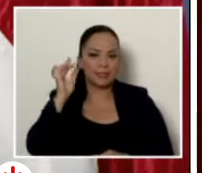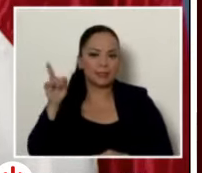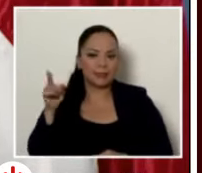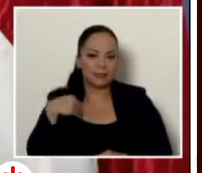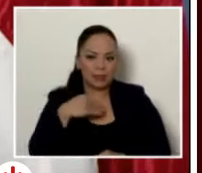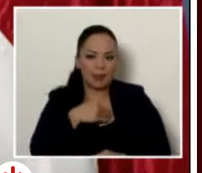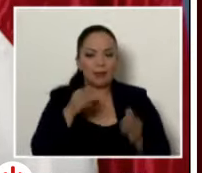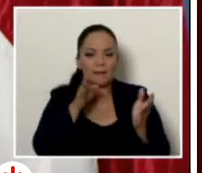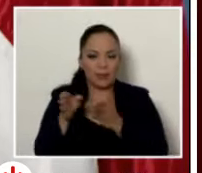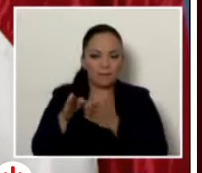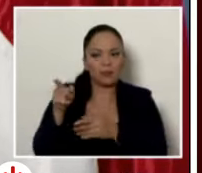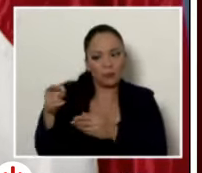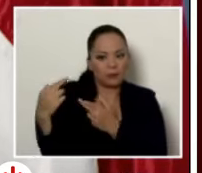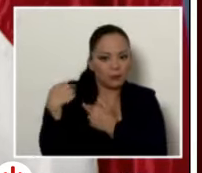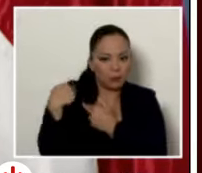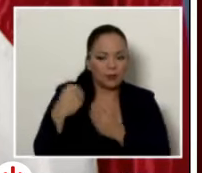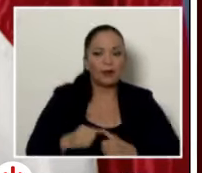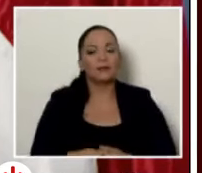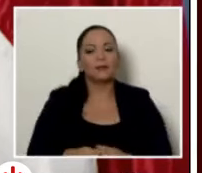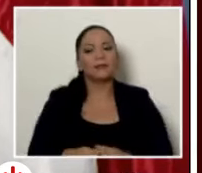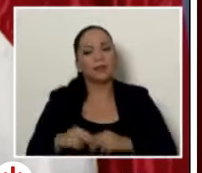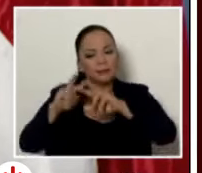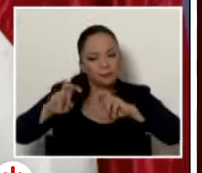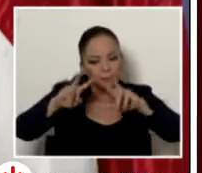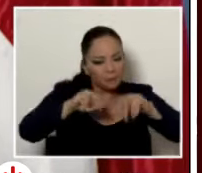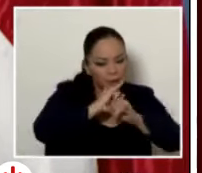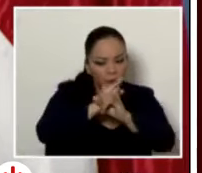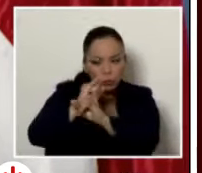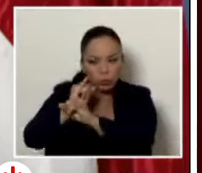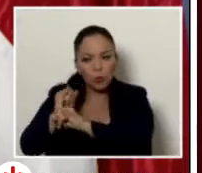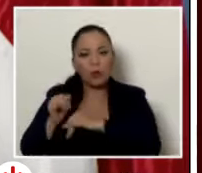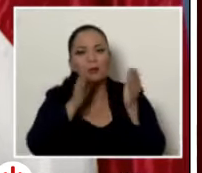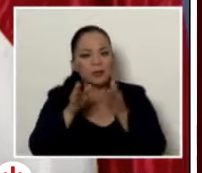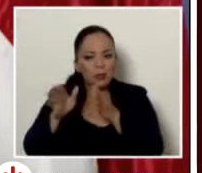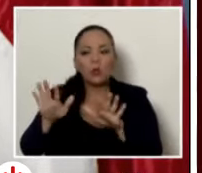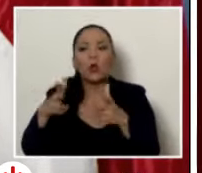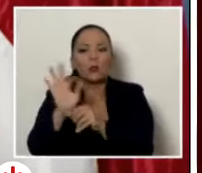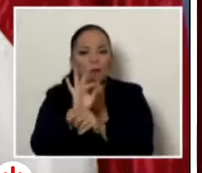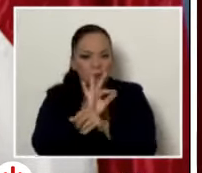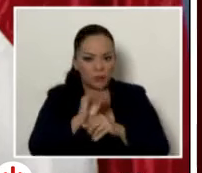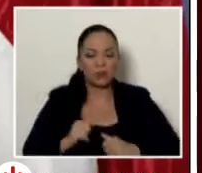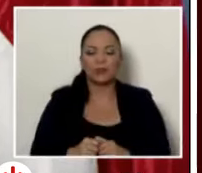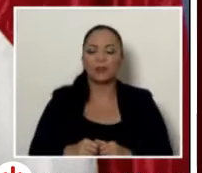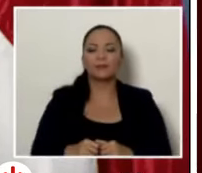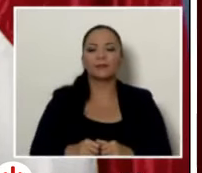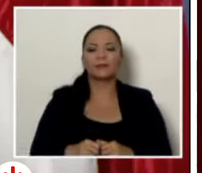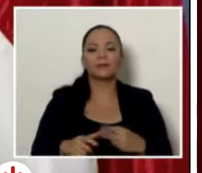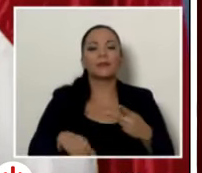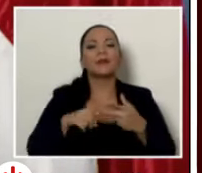la que se encarga de ver las instituciones y el funcionamiento y la organización, y al presidente